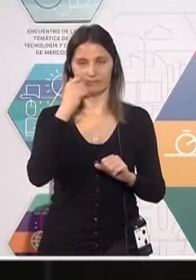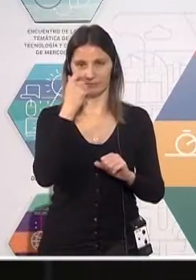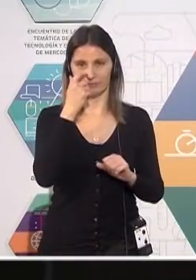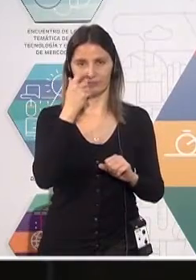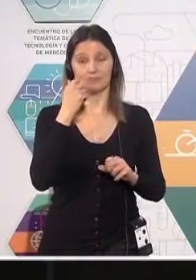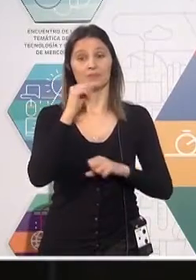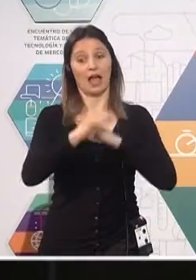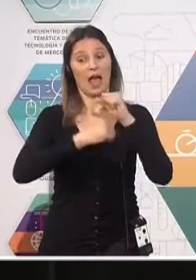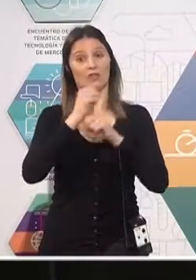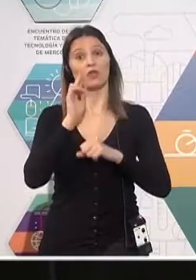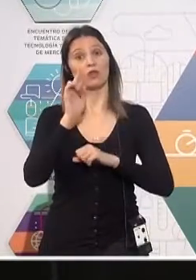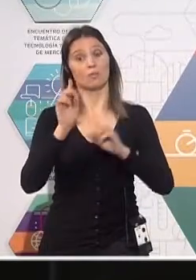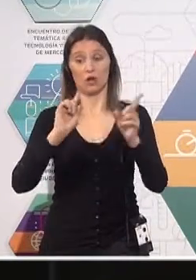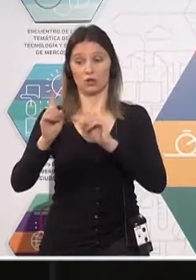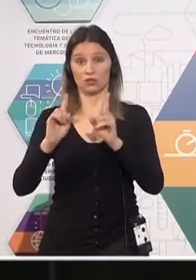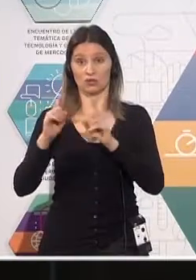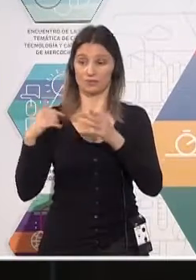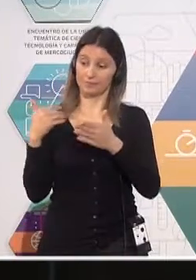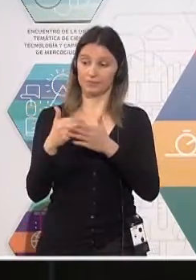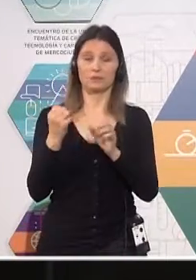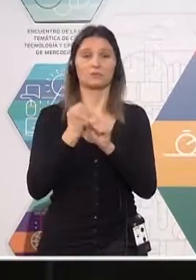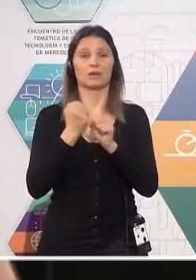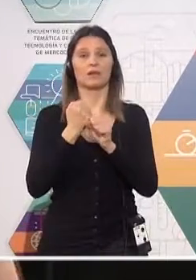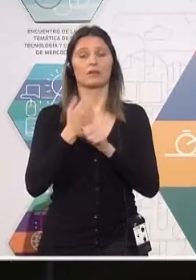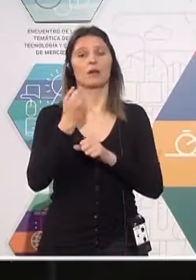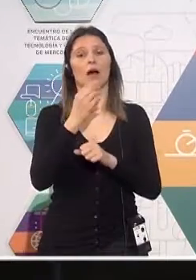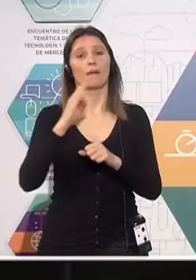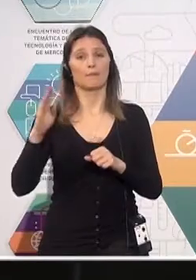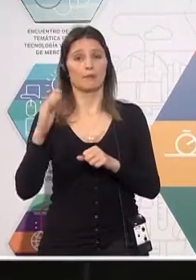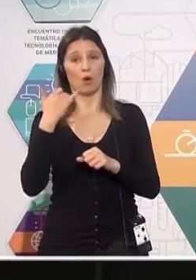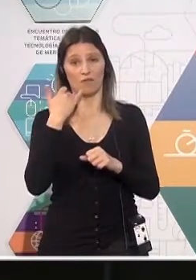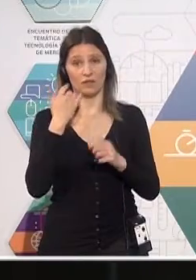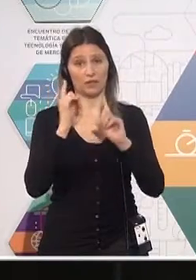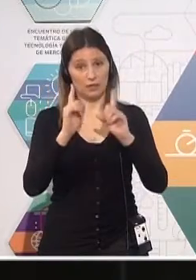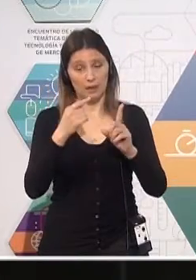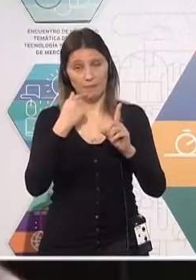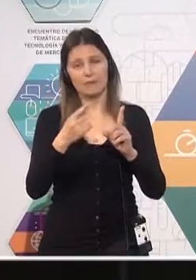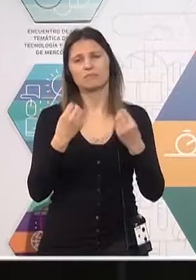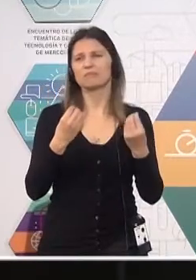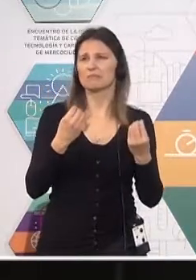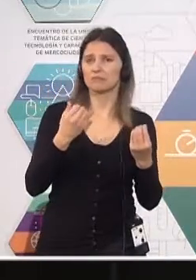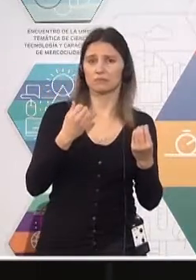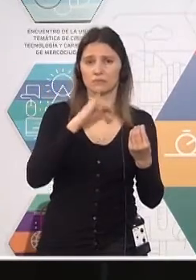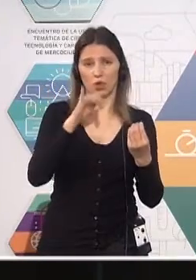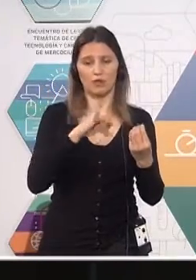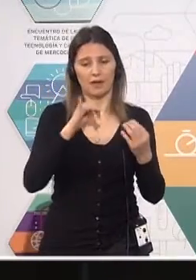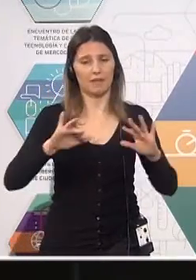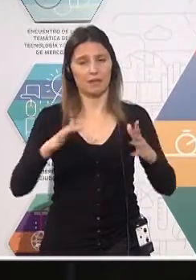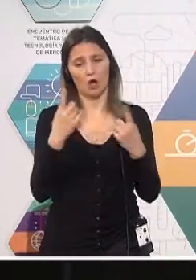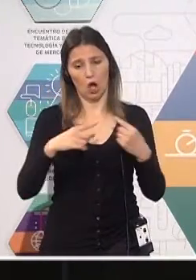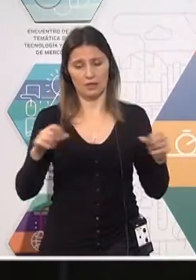Desde el año 2011, que vengo trabajando en lo que es aplicaciones móviles, la idea un poco de esta charla es contarles en qué andamos y qué